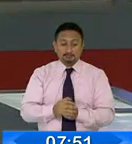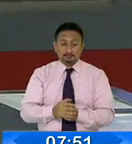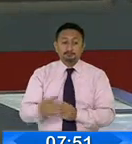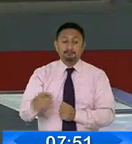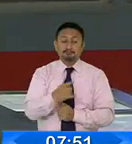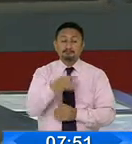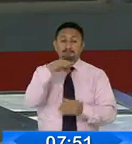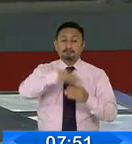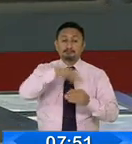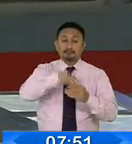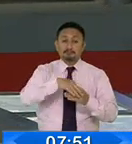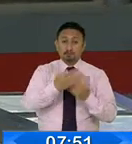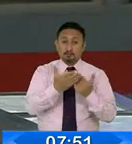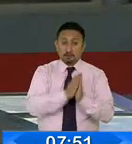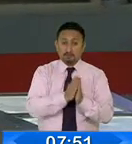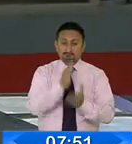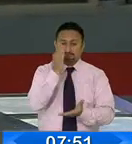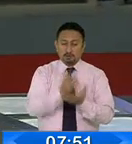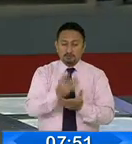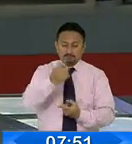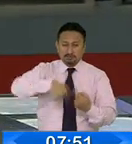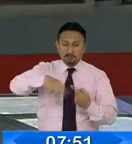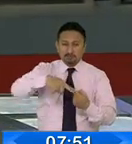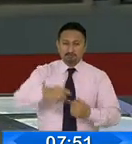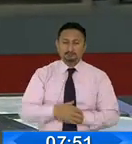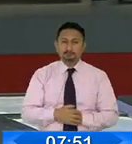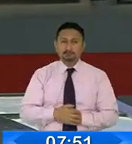conteo que ha solicitado. Una pausa aquí y ya venimos.